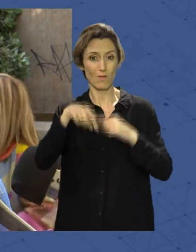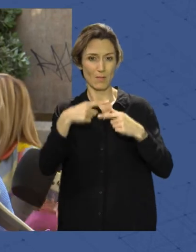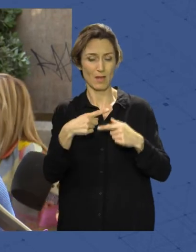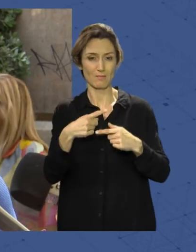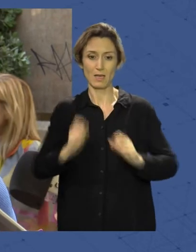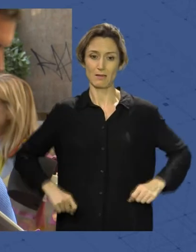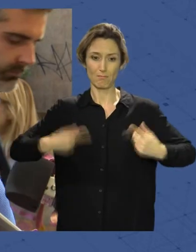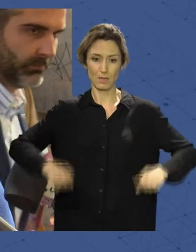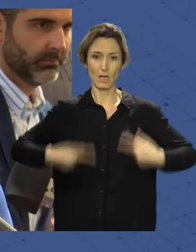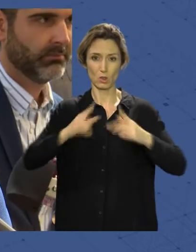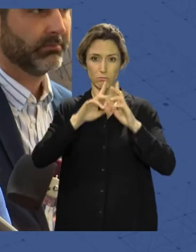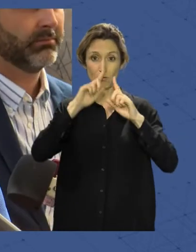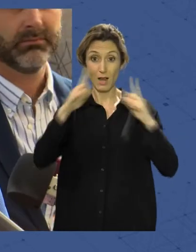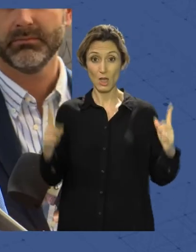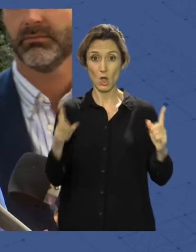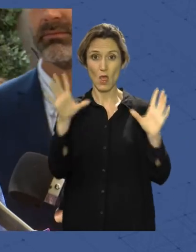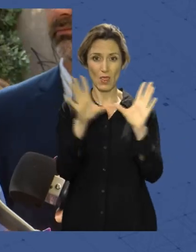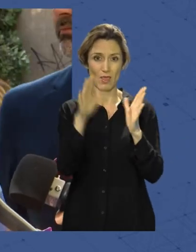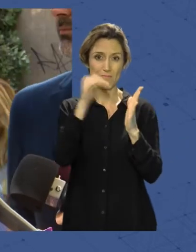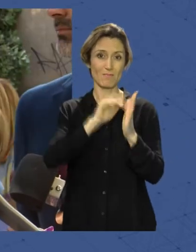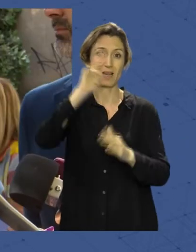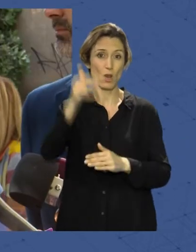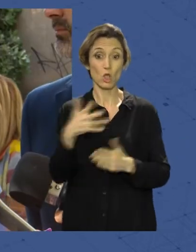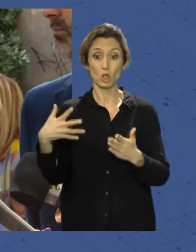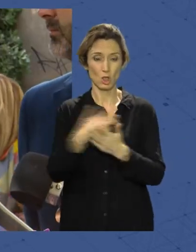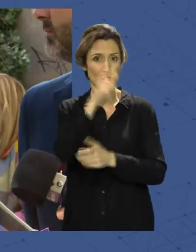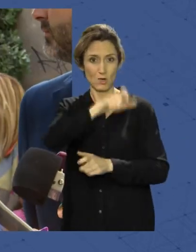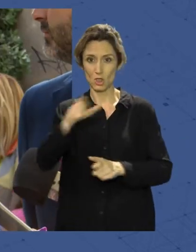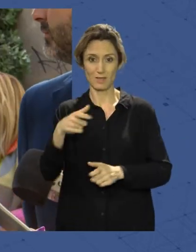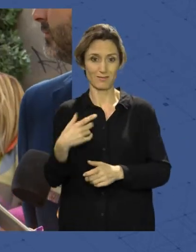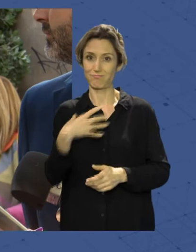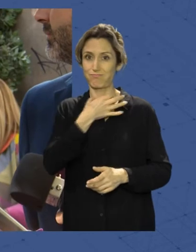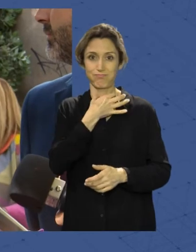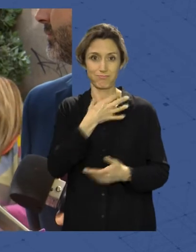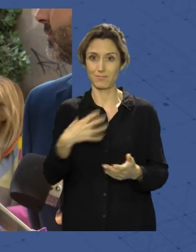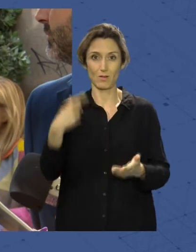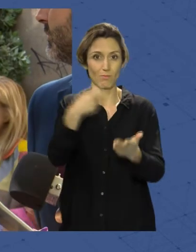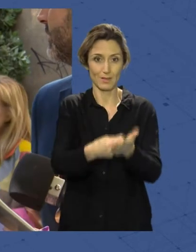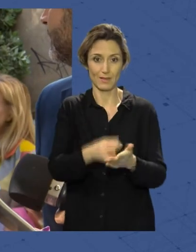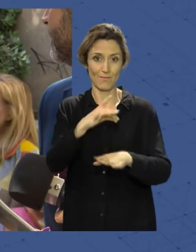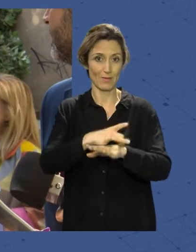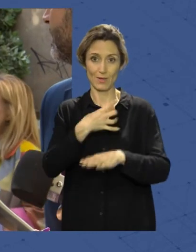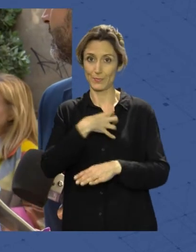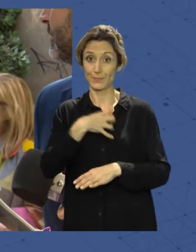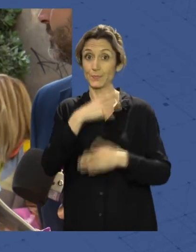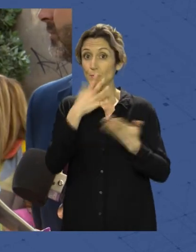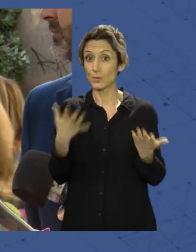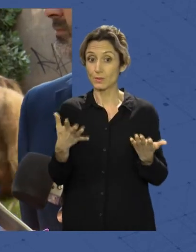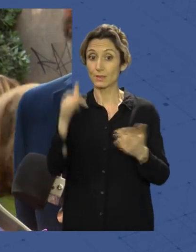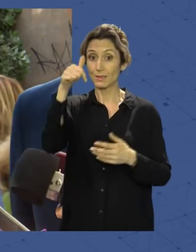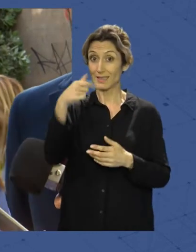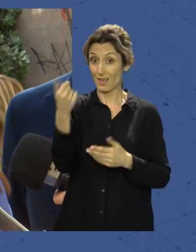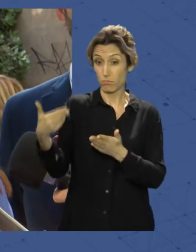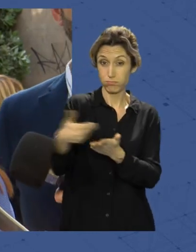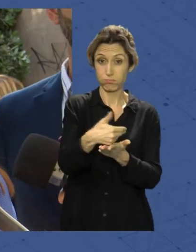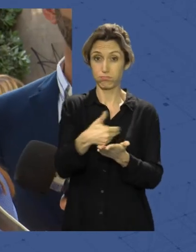10.000 euros al año y no todo el mundo puede hacer frente a la enfermedad. Por lo tanto, con este dinero